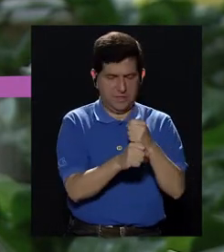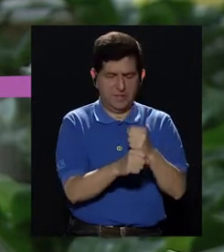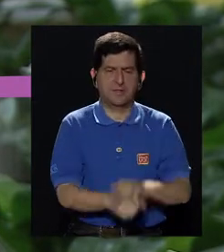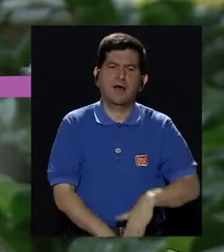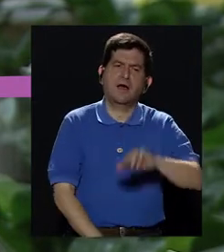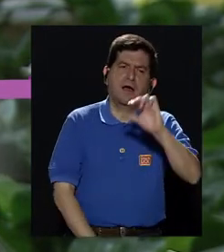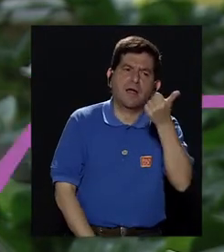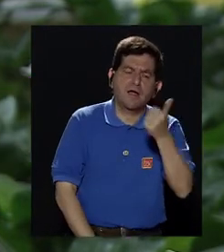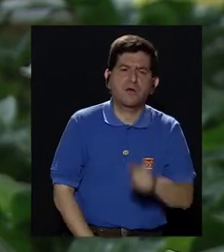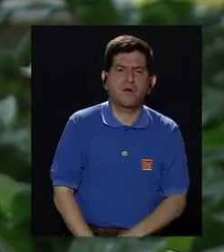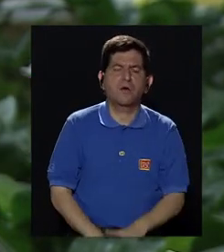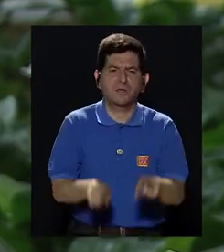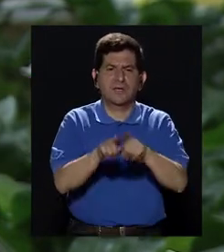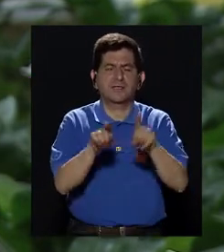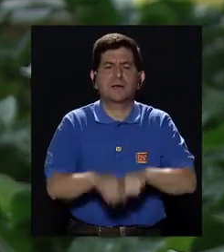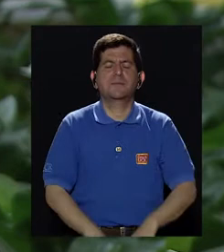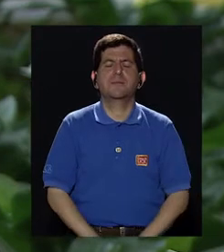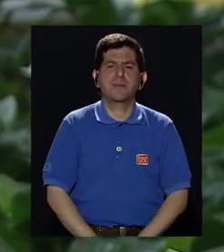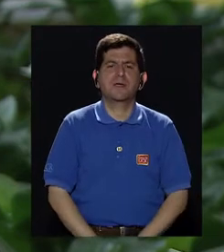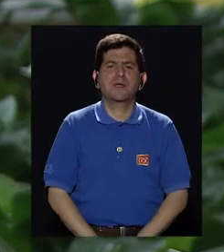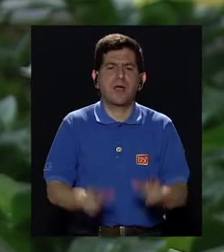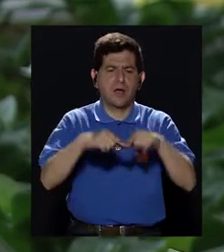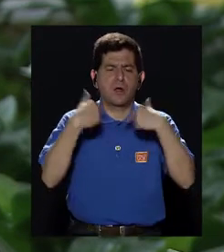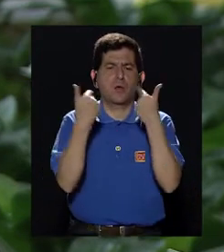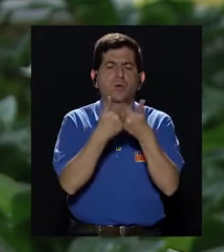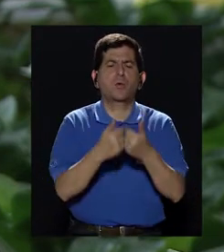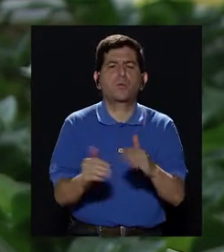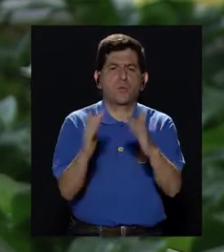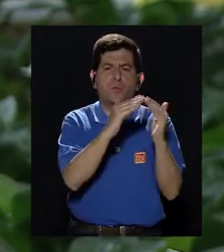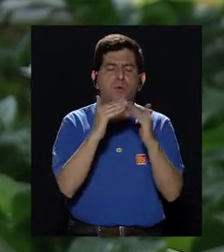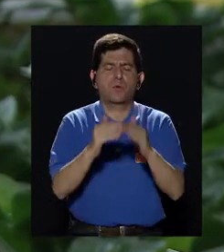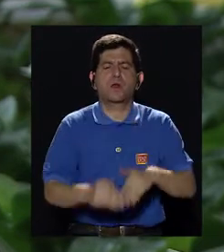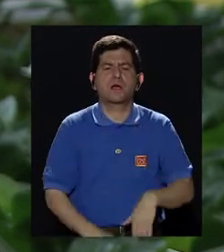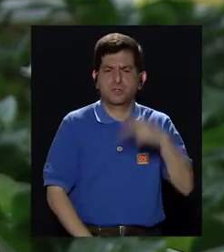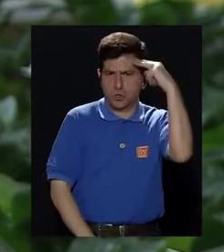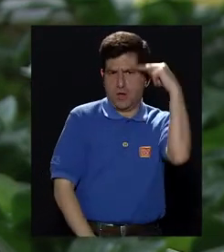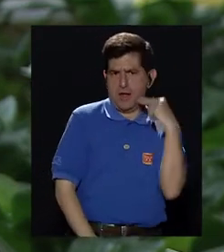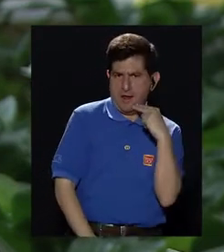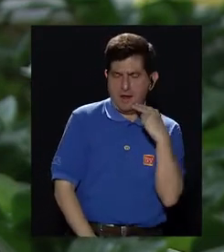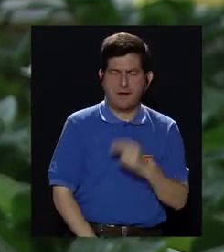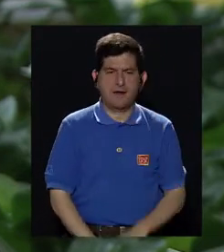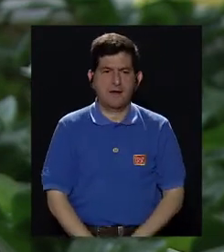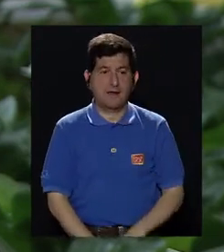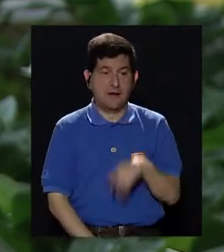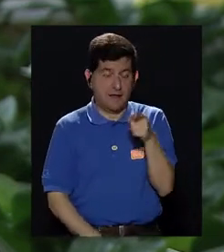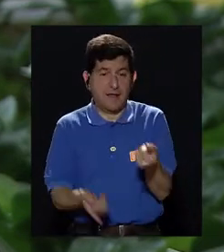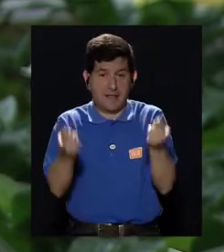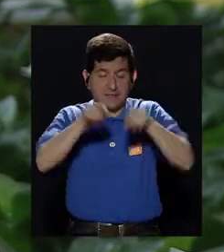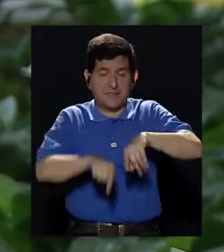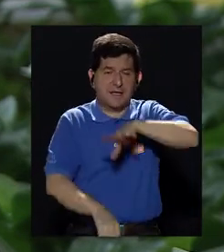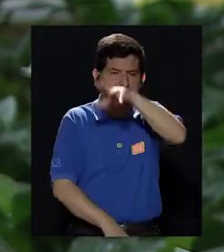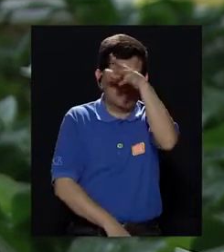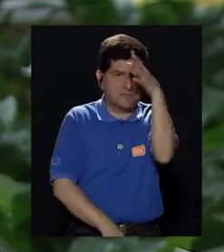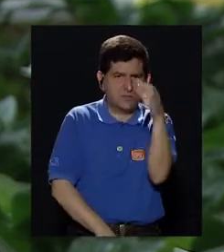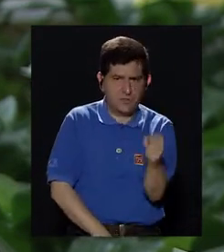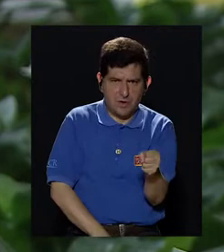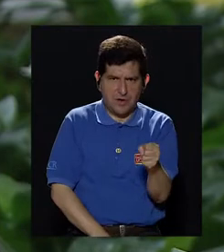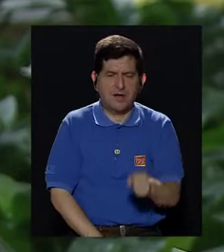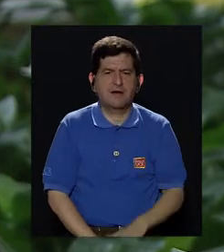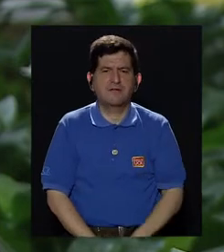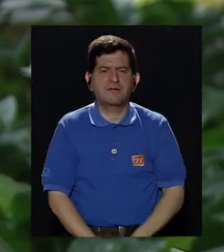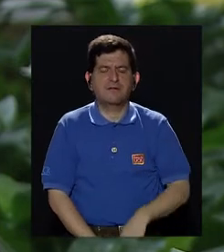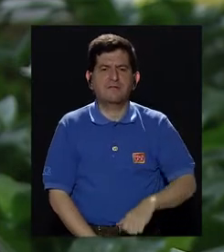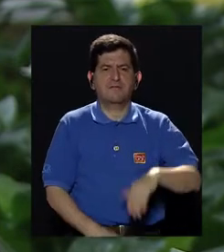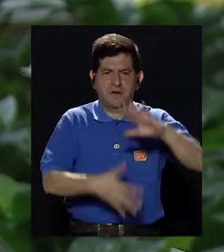la otra que se ha visto es con la etnia negra también, sobre todo en Estados Unidos, que se ha visto que el origen afroamericano tiene un mayor